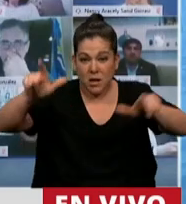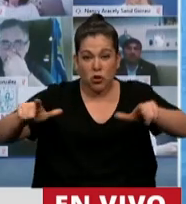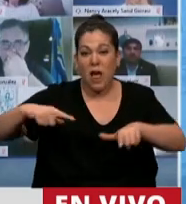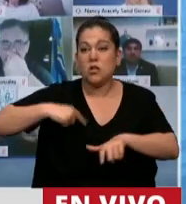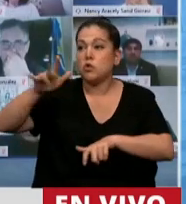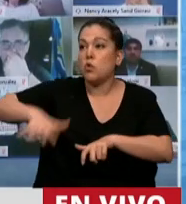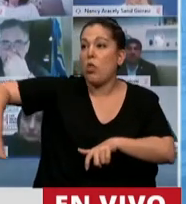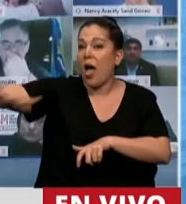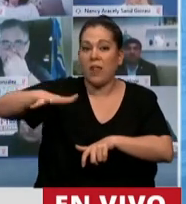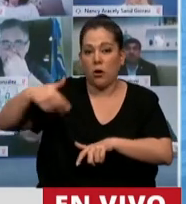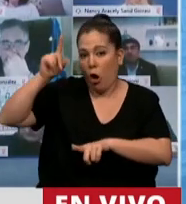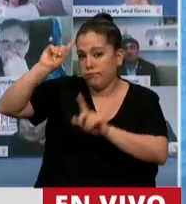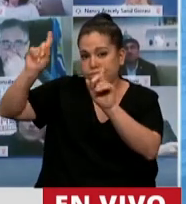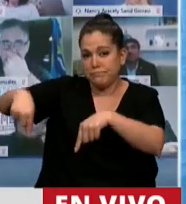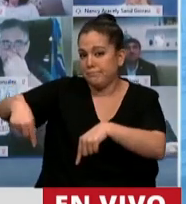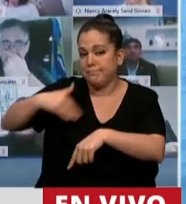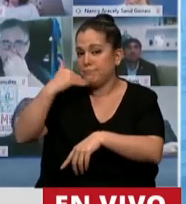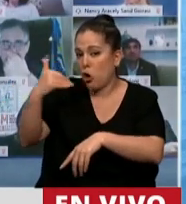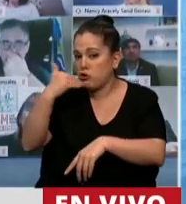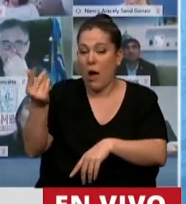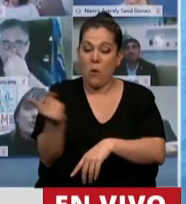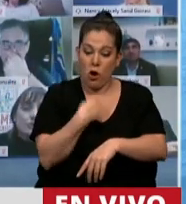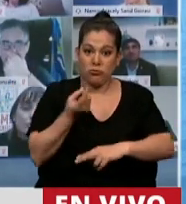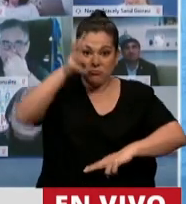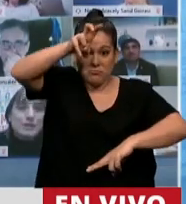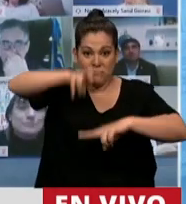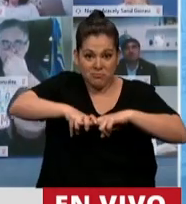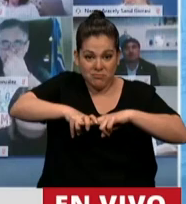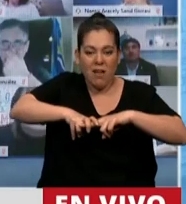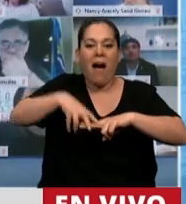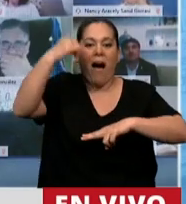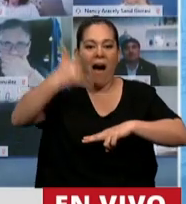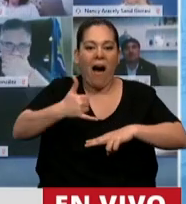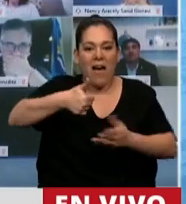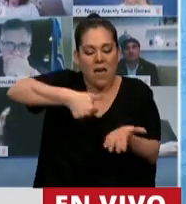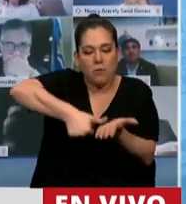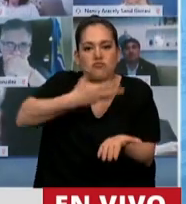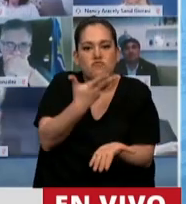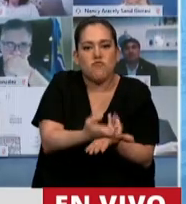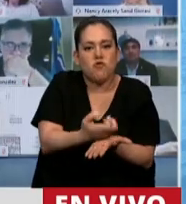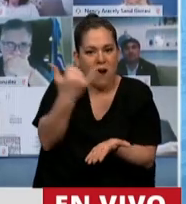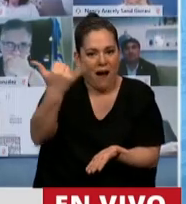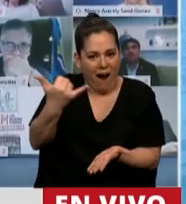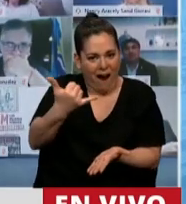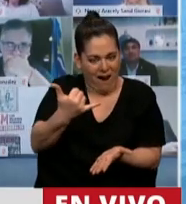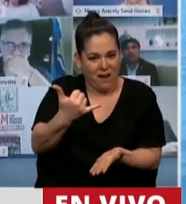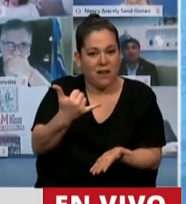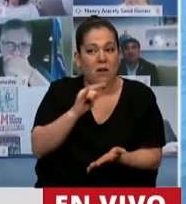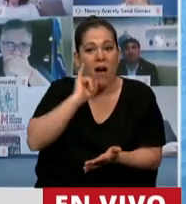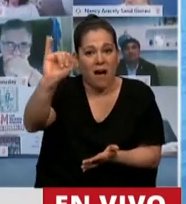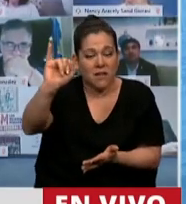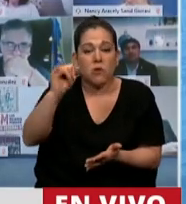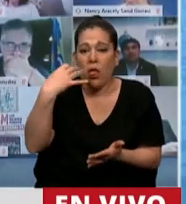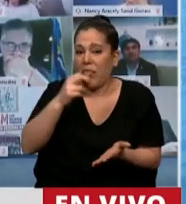aquí en nuestra butaca, en nuestro popuitre, tenemos un lector de huesa digital. Le pido que lo